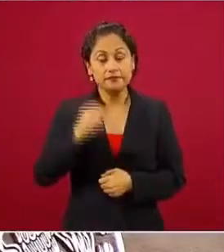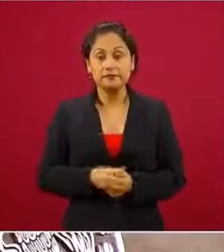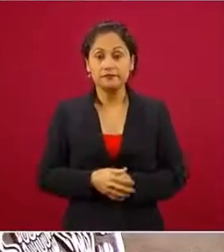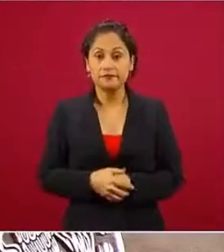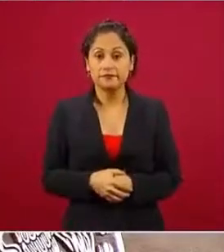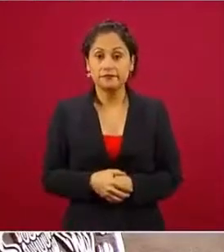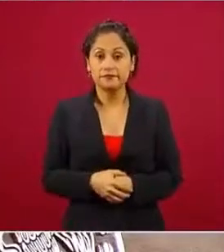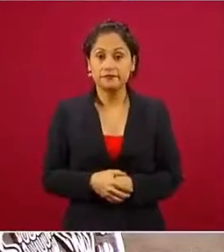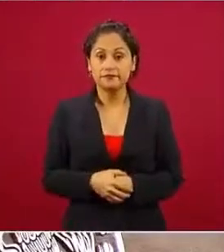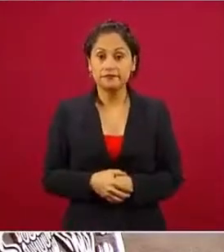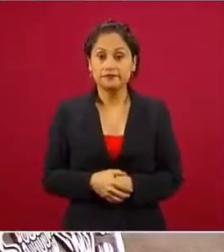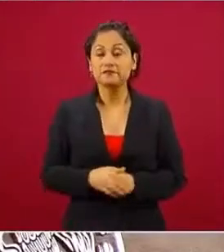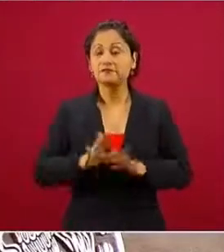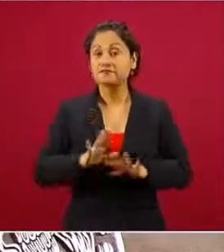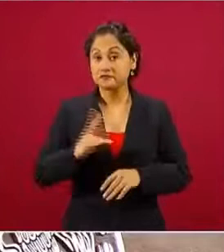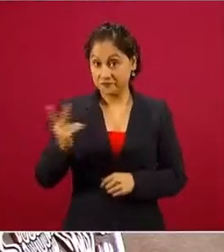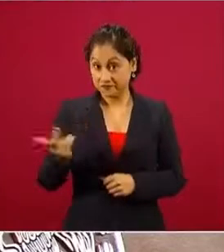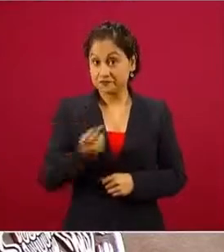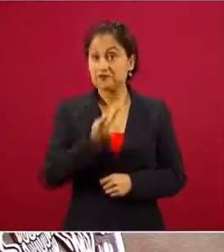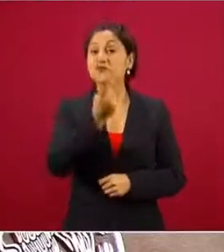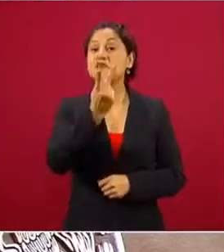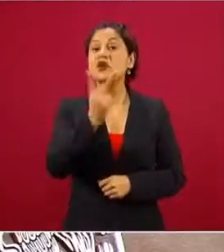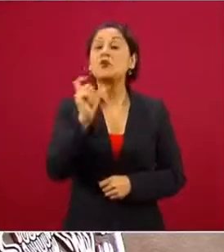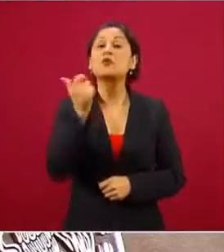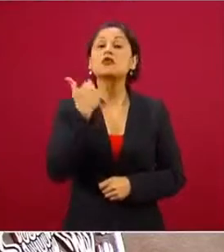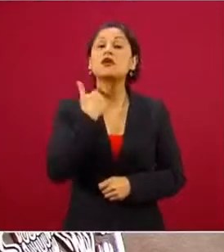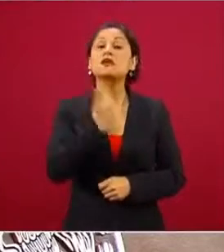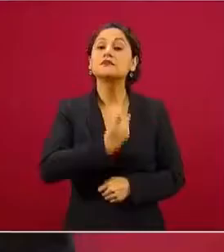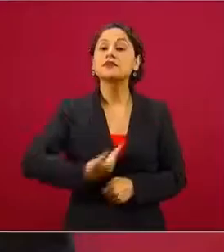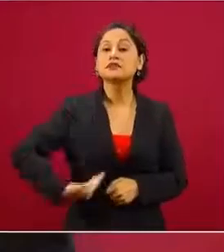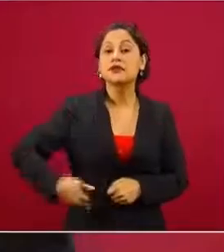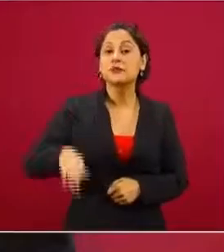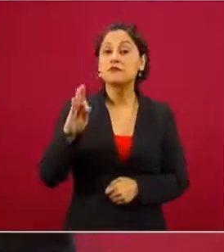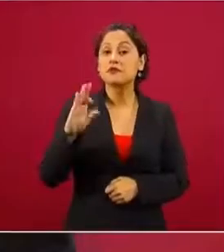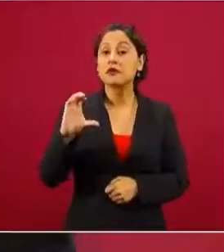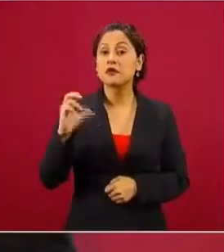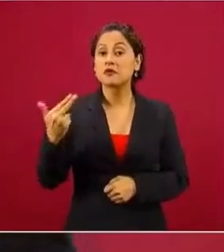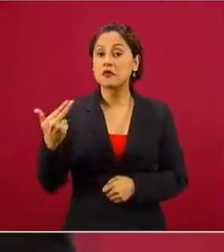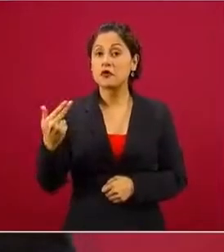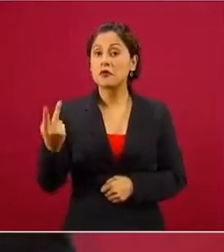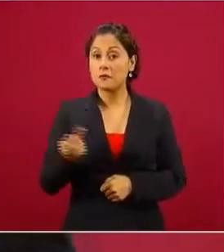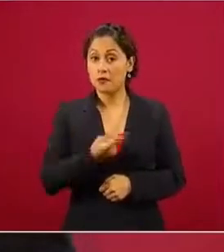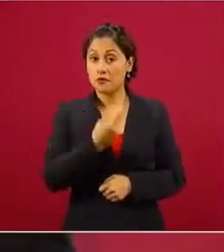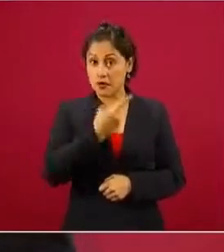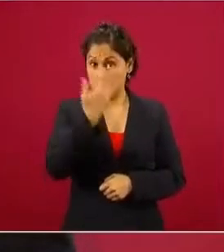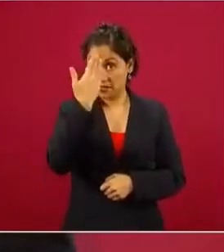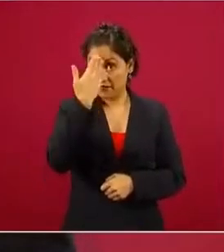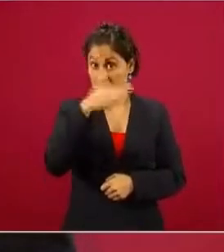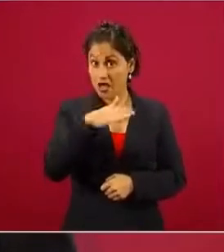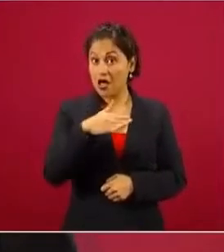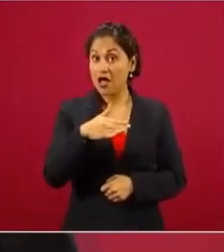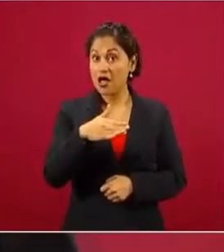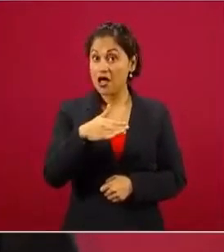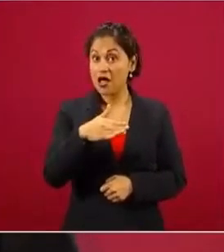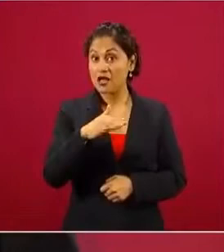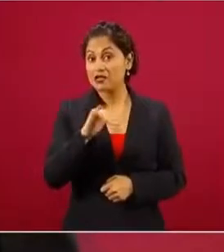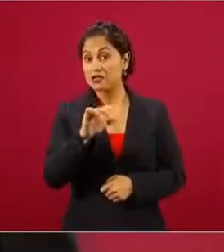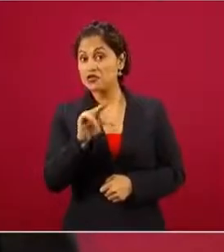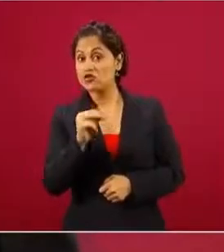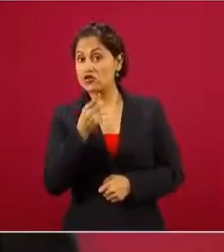si el expresidente Calderón sabía o no